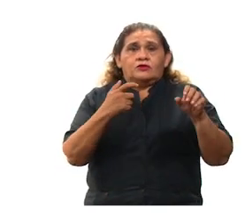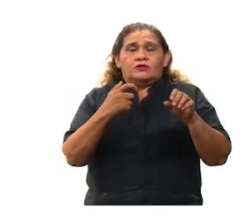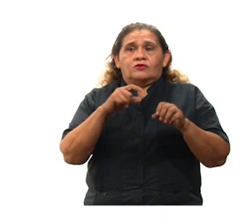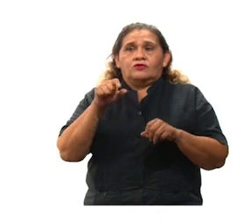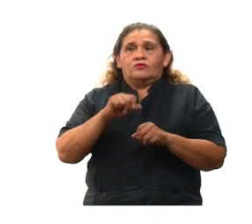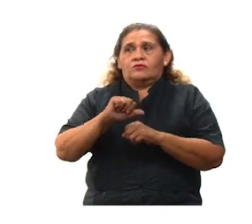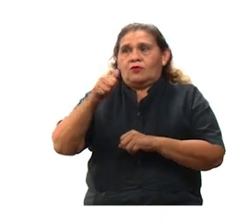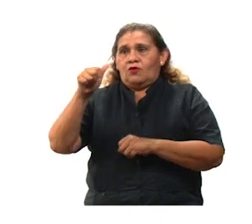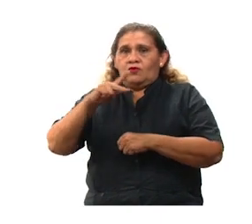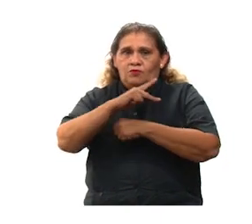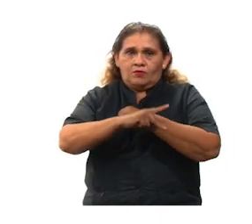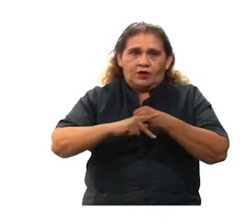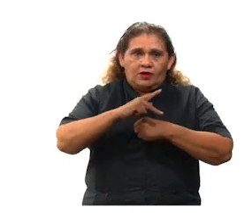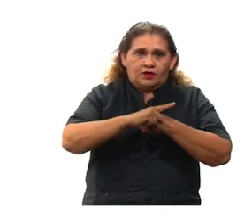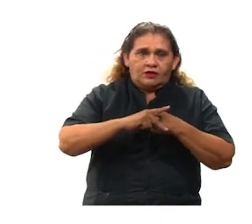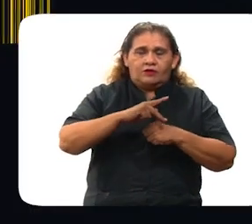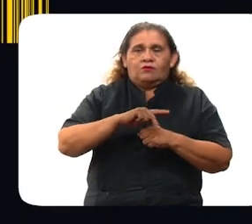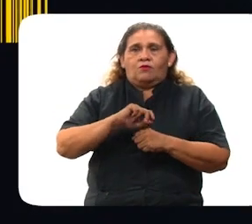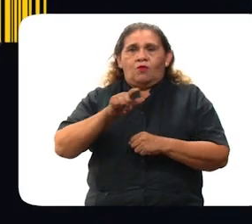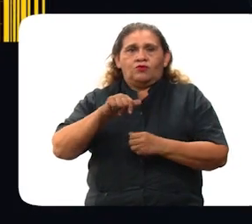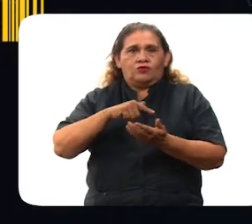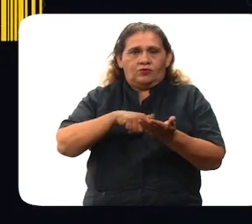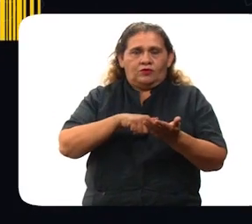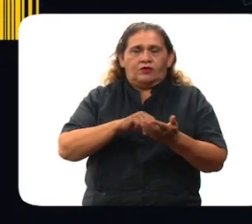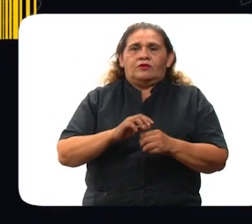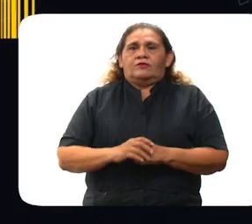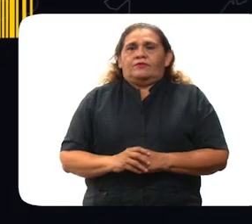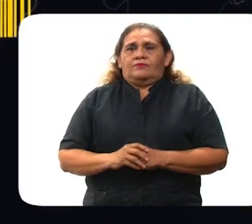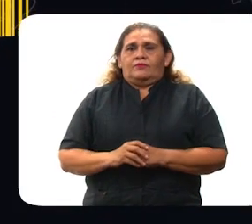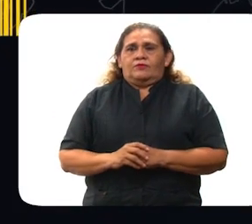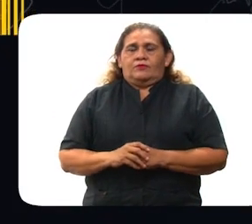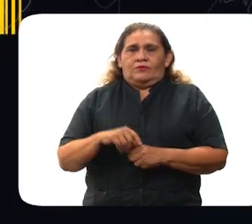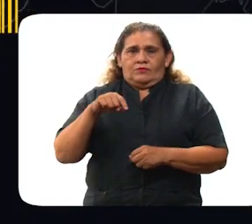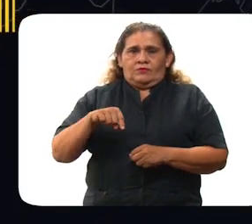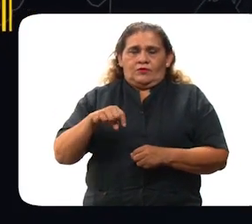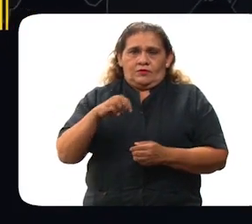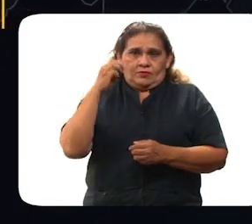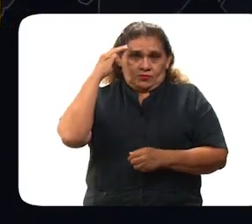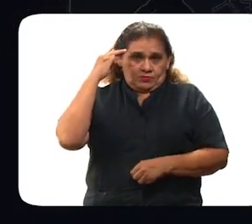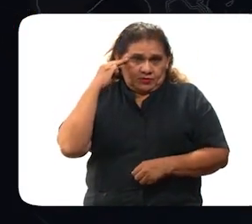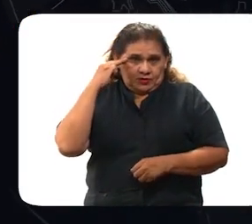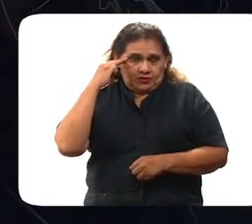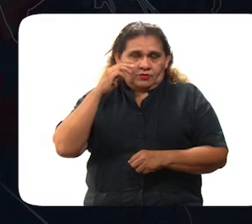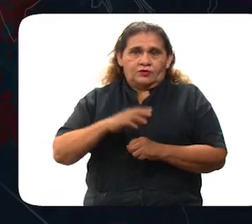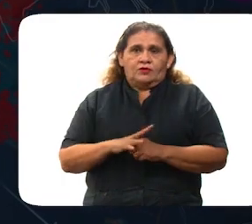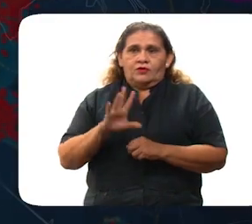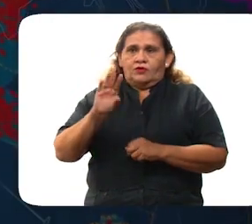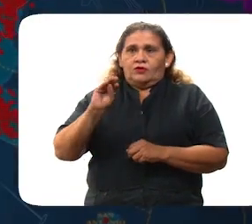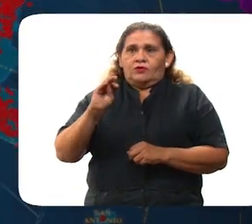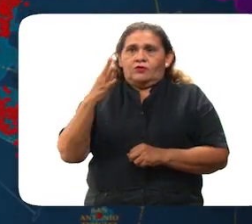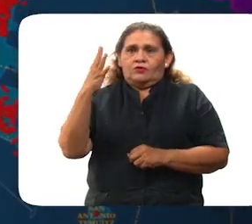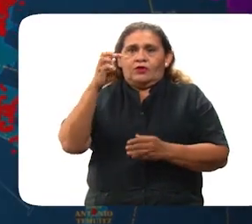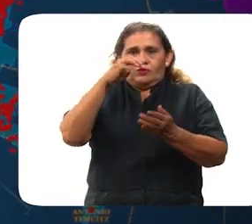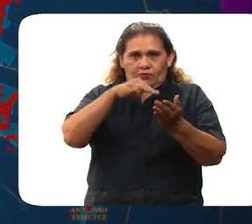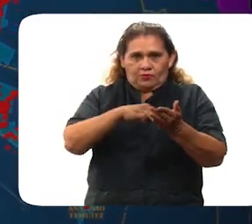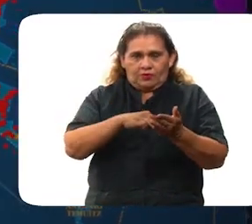son de otro país u otro estado. Específicamente en Mérida se han diagnosticado 54